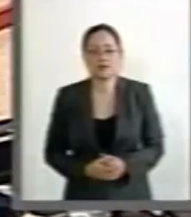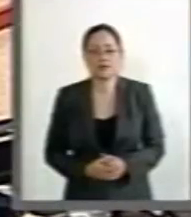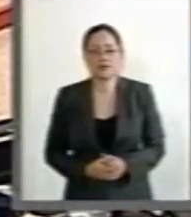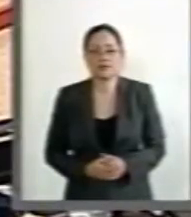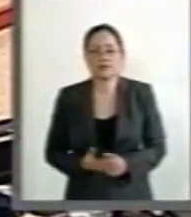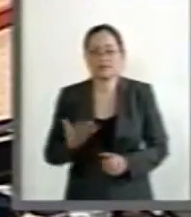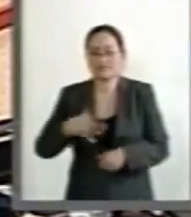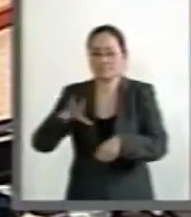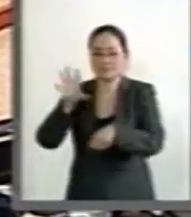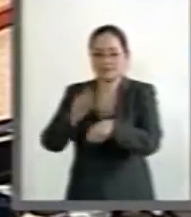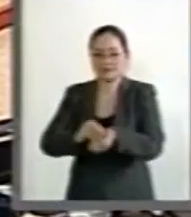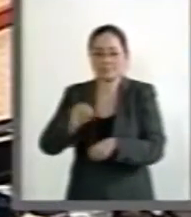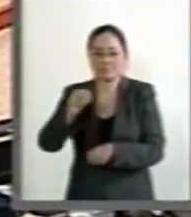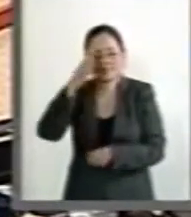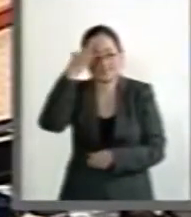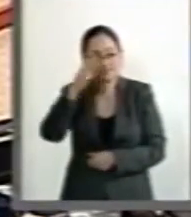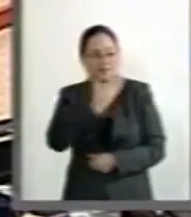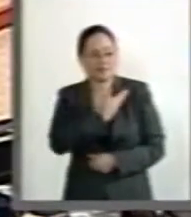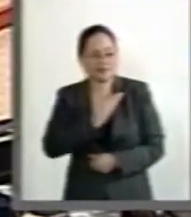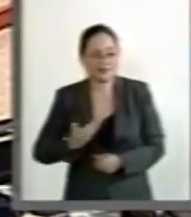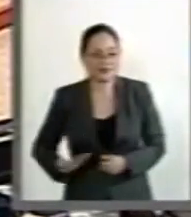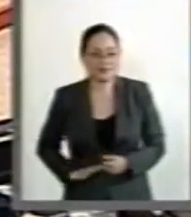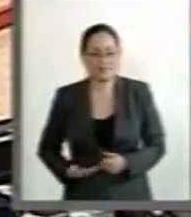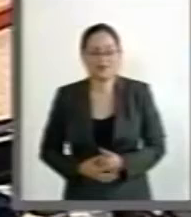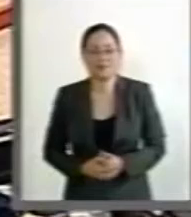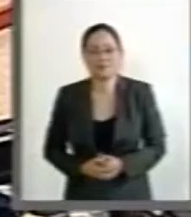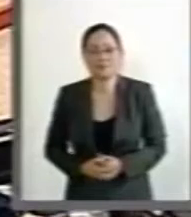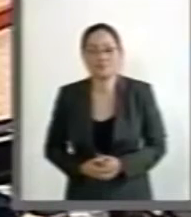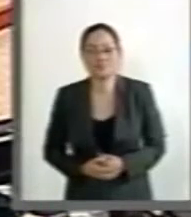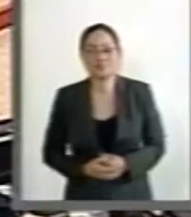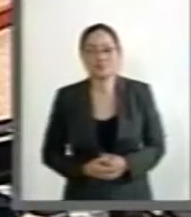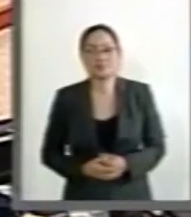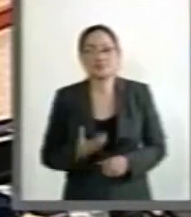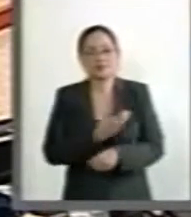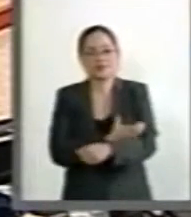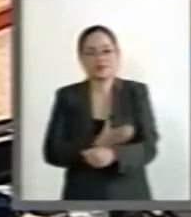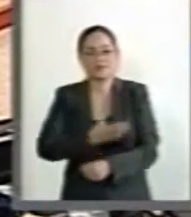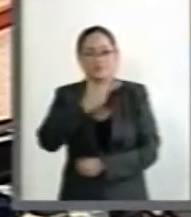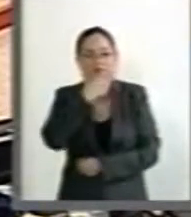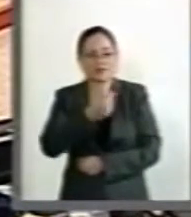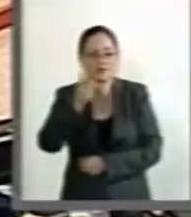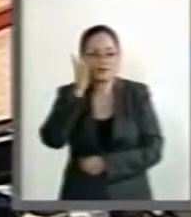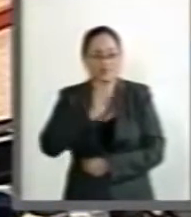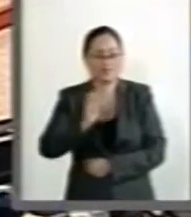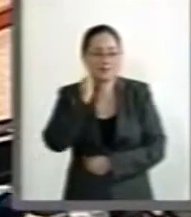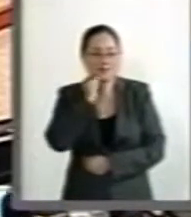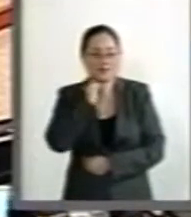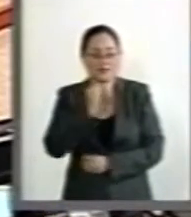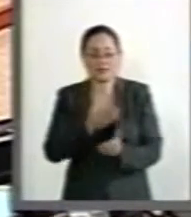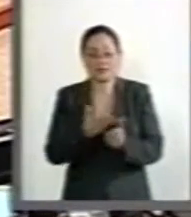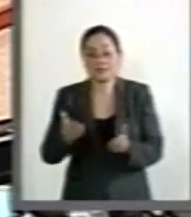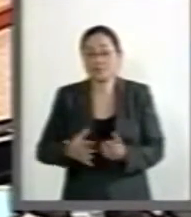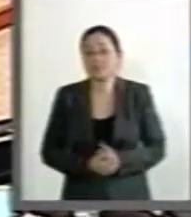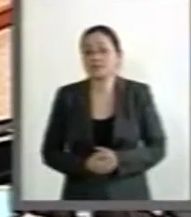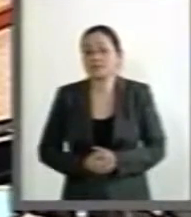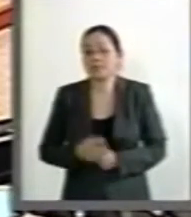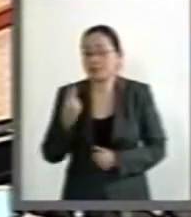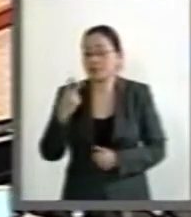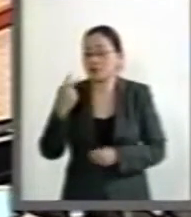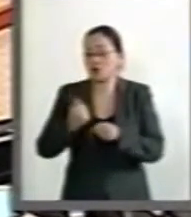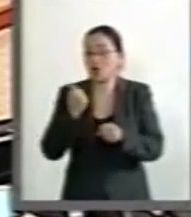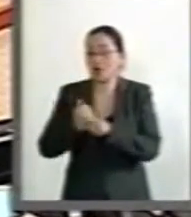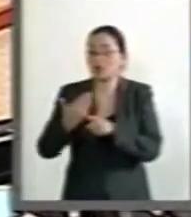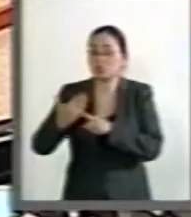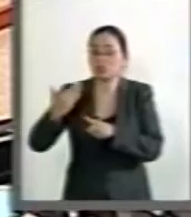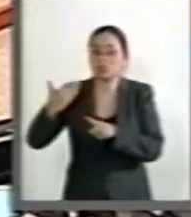Con su permiso, señora Presidenta, compañeras y compañeros senadores. Desde hace más de 25